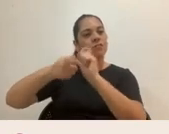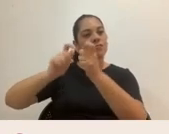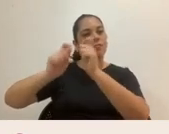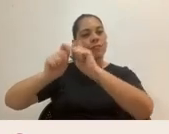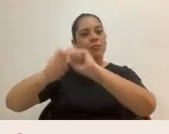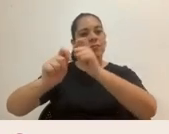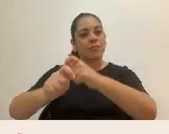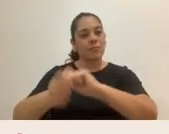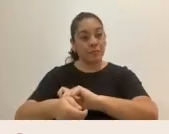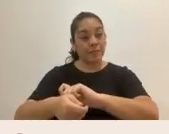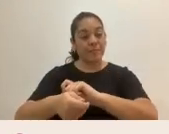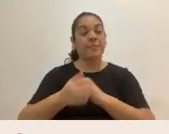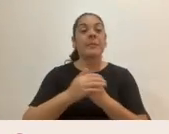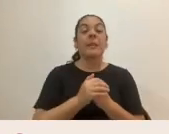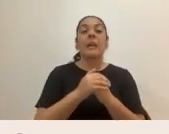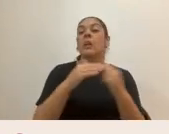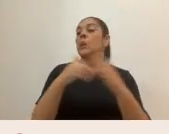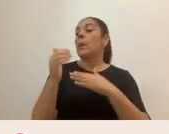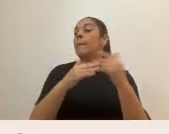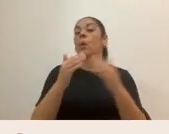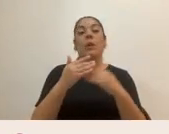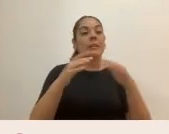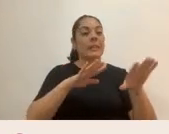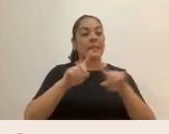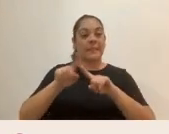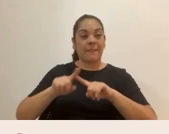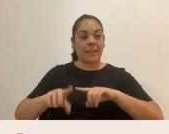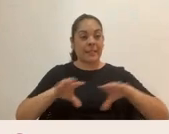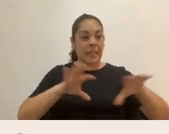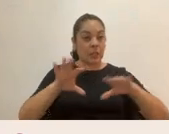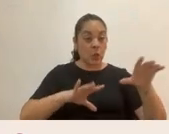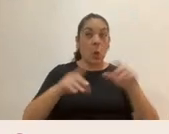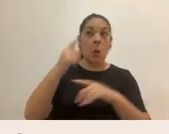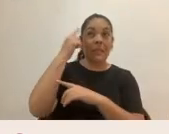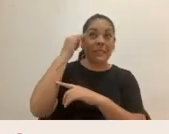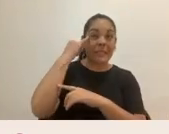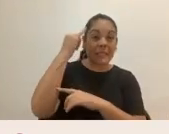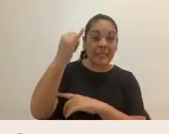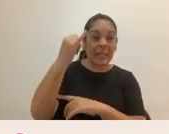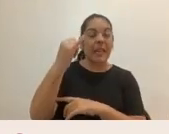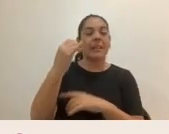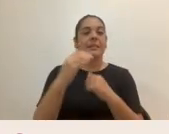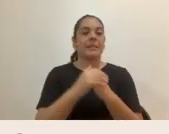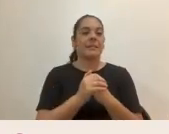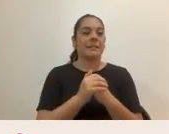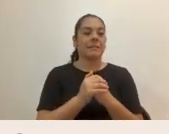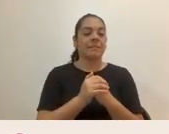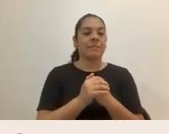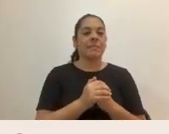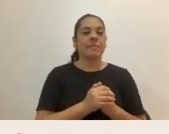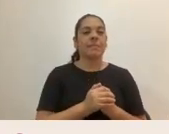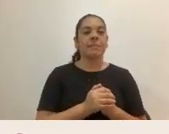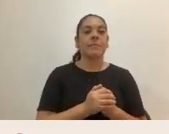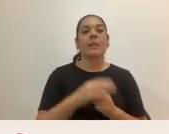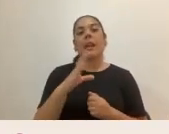en cualquier nivel de acción en cuanto a los mitos y creencias basadas en prejuicios sexistas y